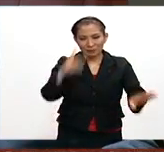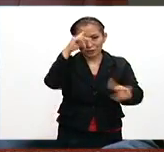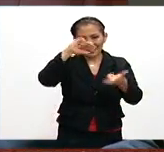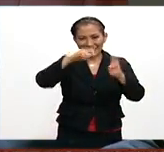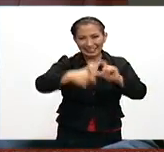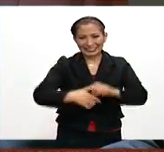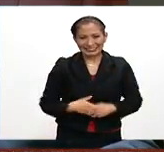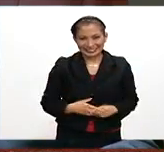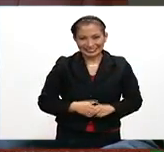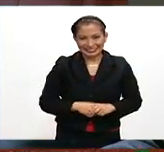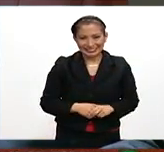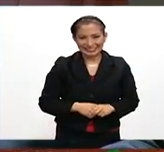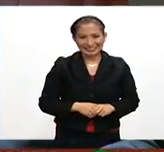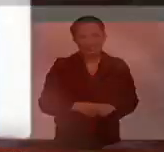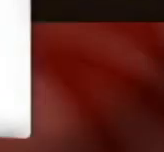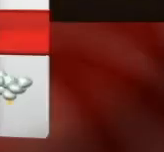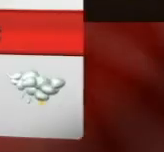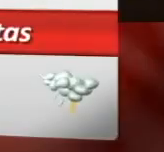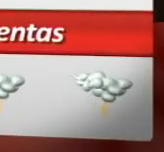Esto es México el Día.